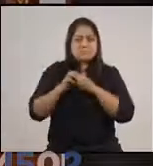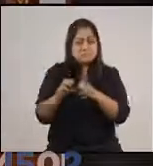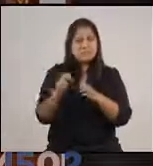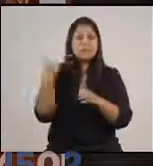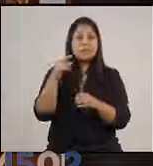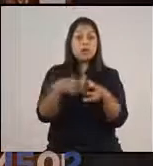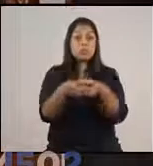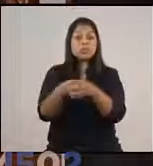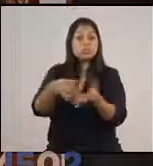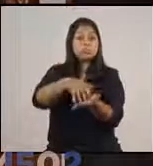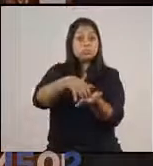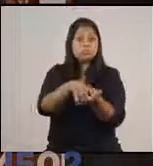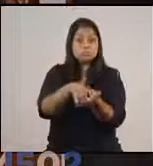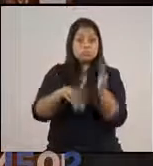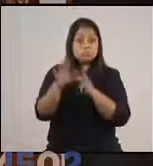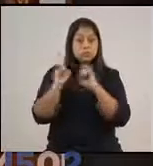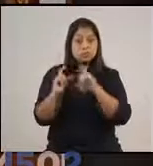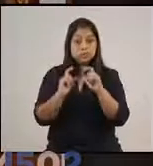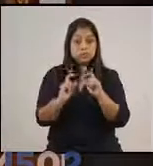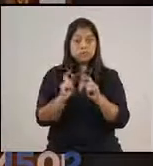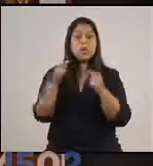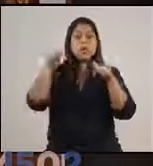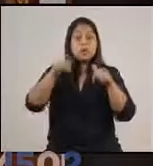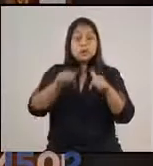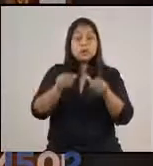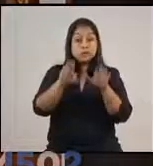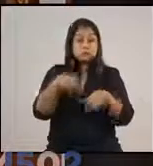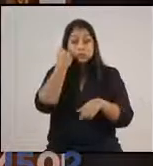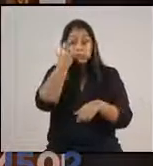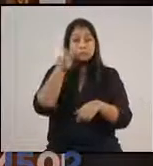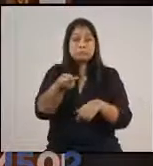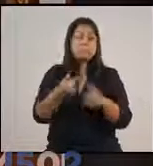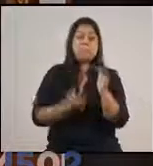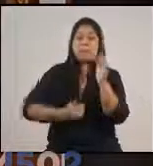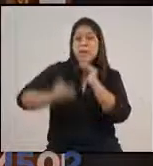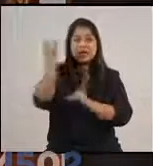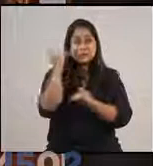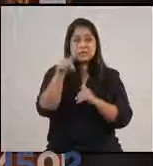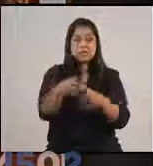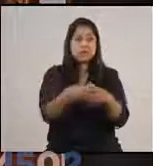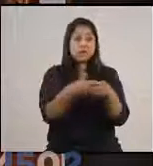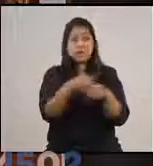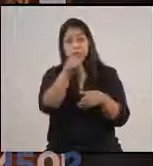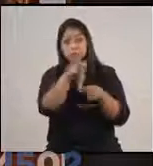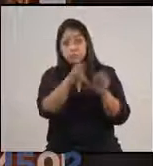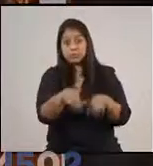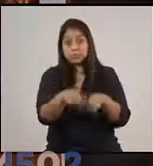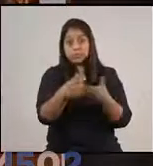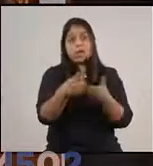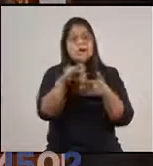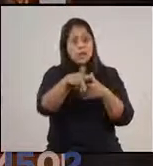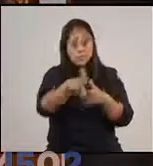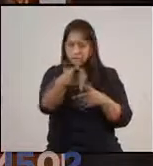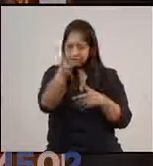enfermedad. Mientras los niveles de contagios no lleguen a representar un riesgo para este grupo de personas estamos en la